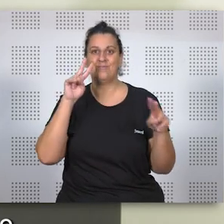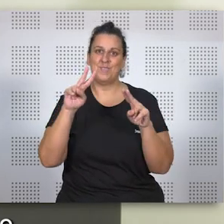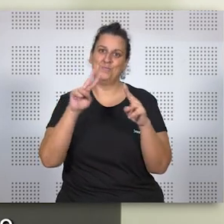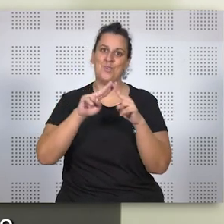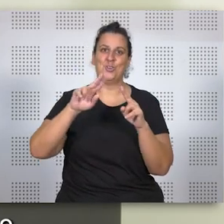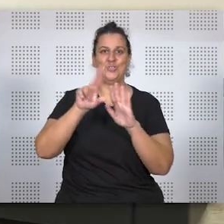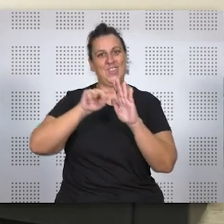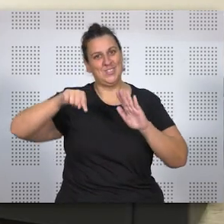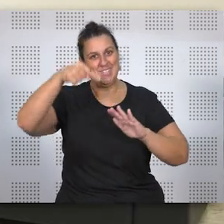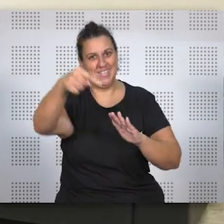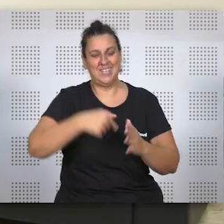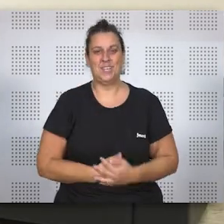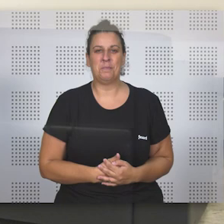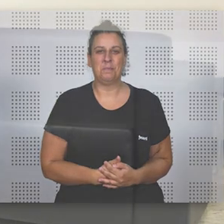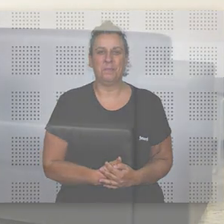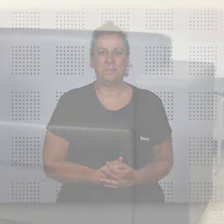próximo vídeo.